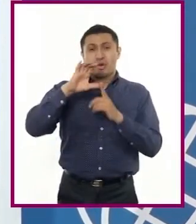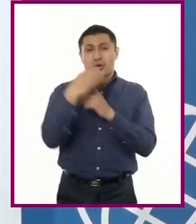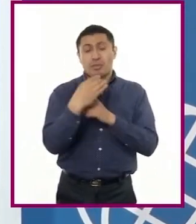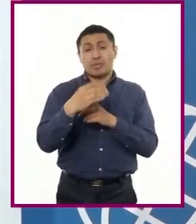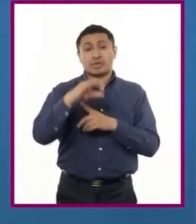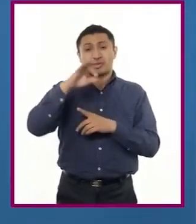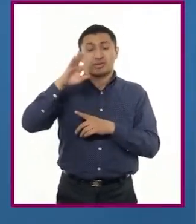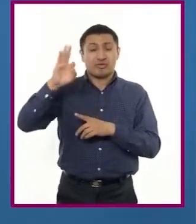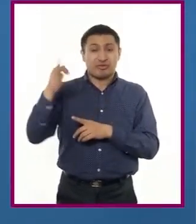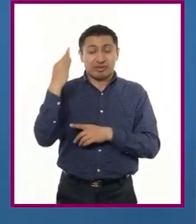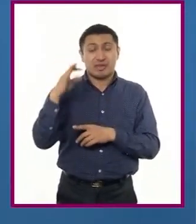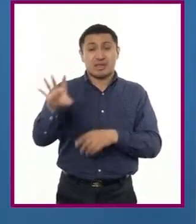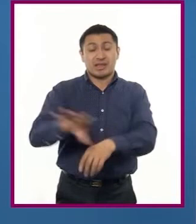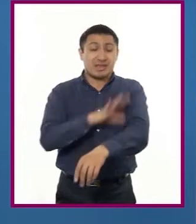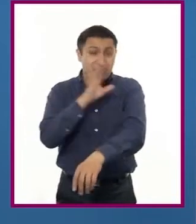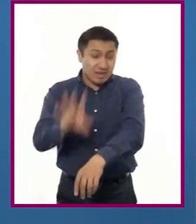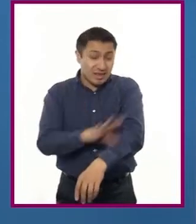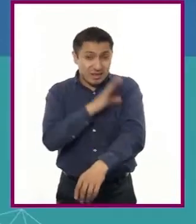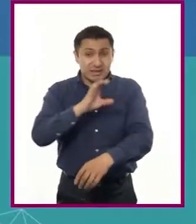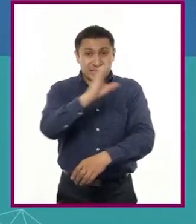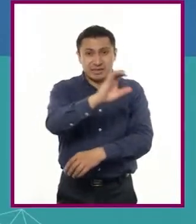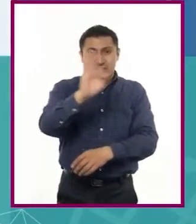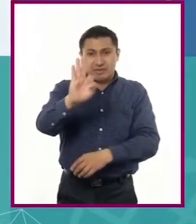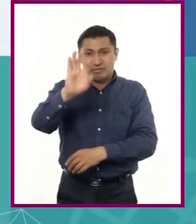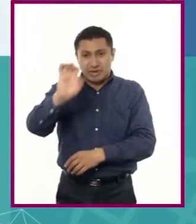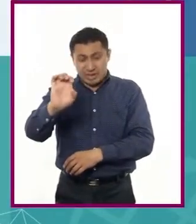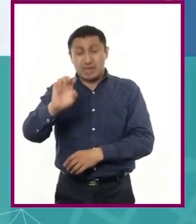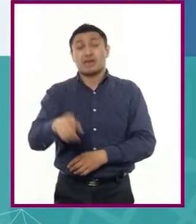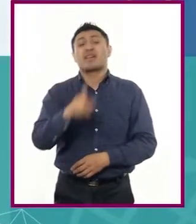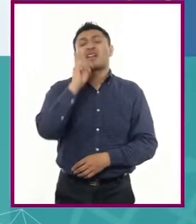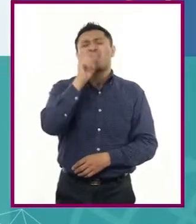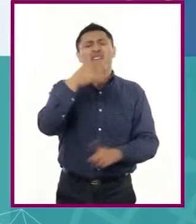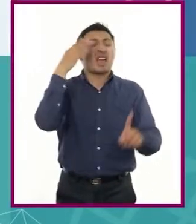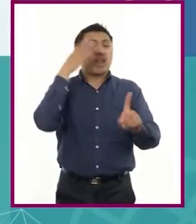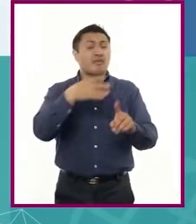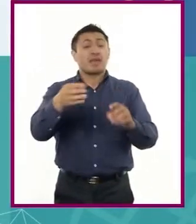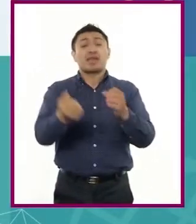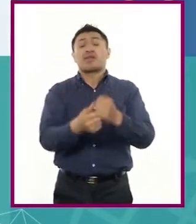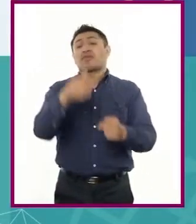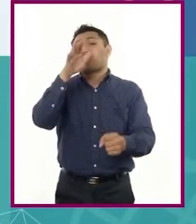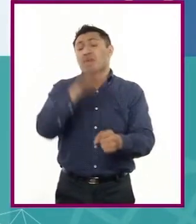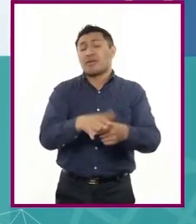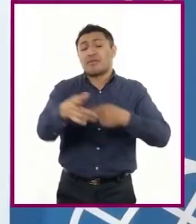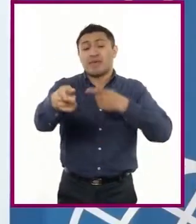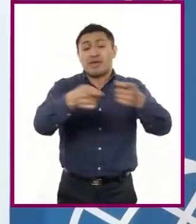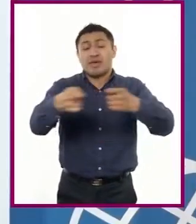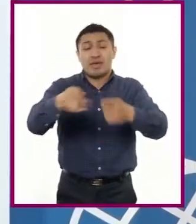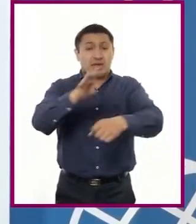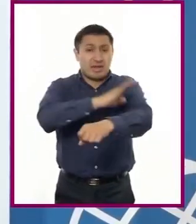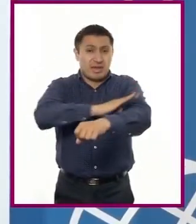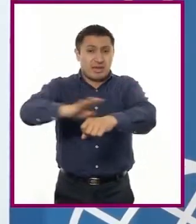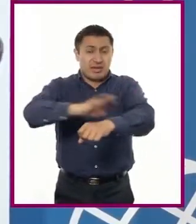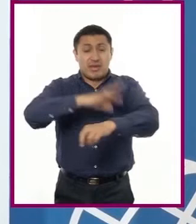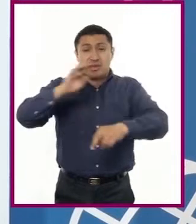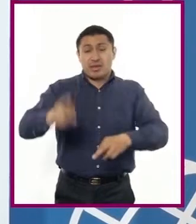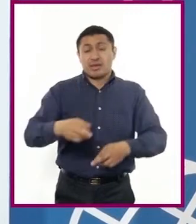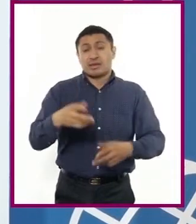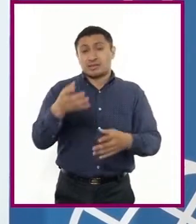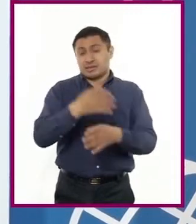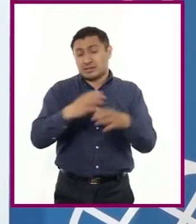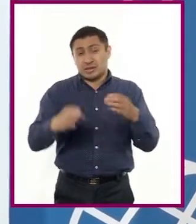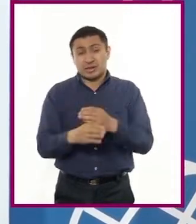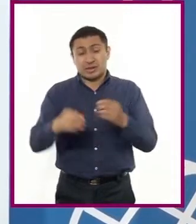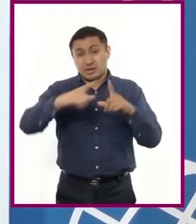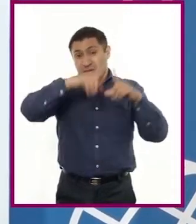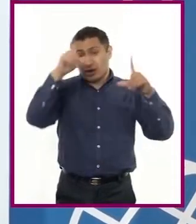Electricidad, cuyo propósito es el de administrar los bienes y las riquezas de la nación, la prestación de servicios